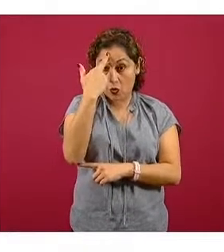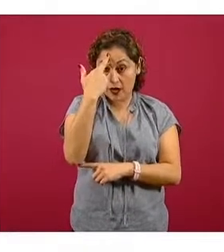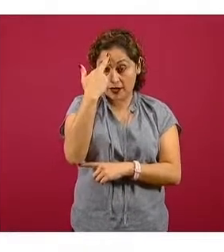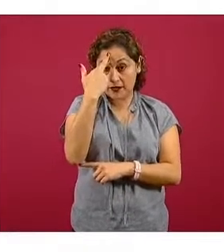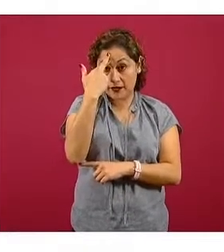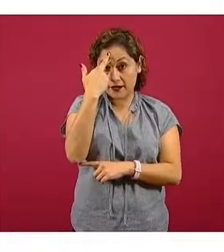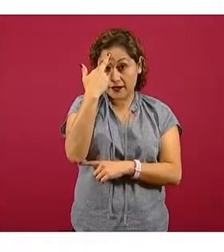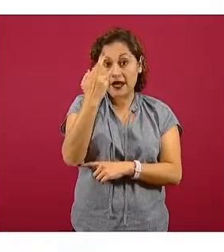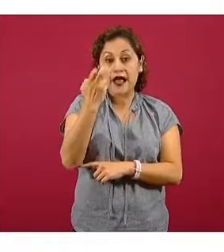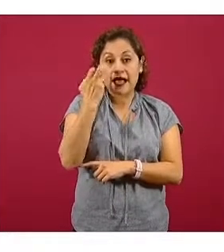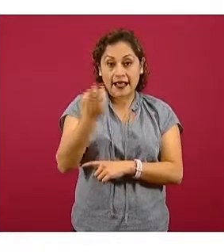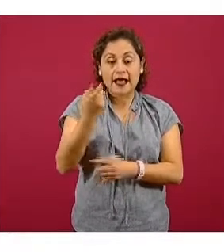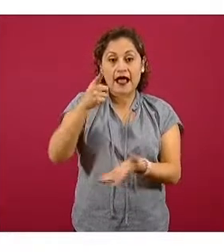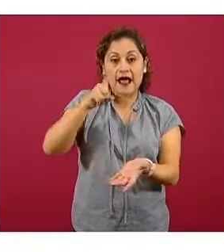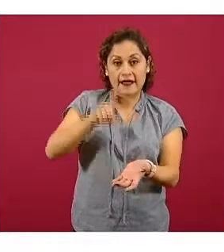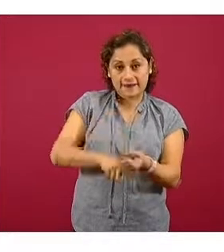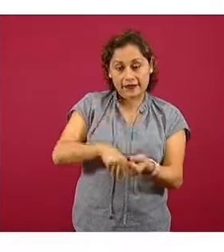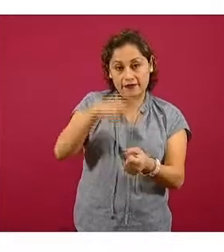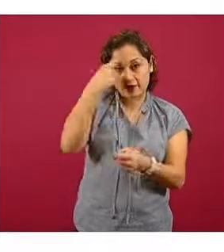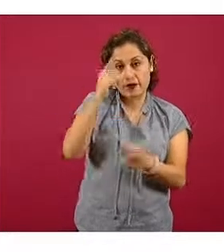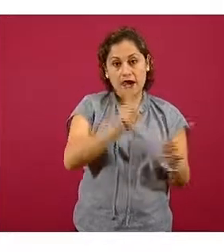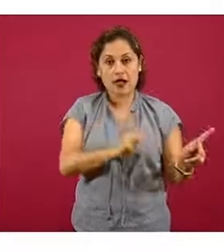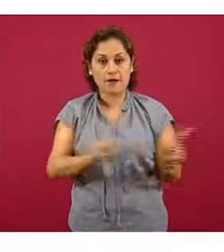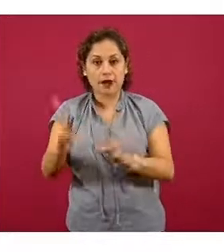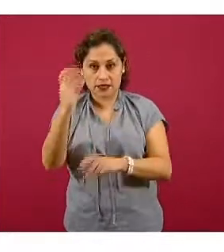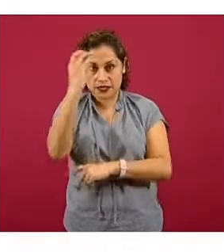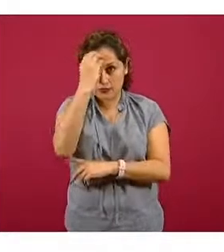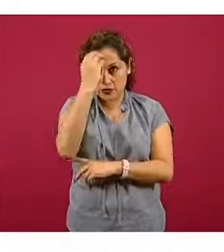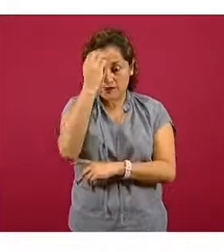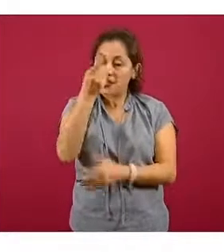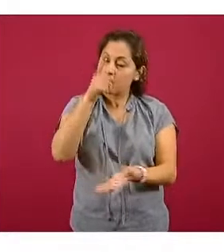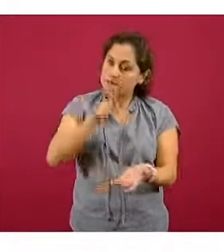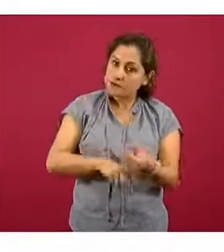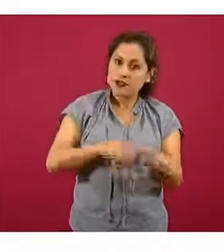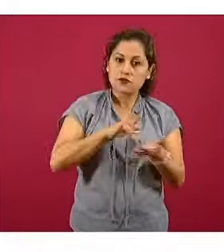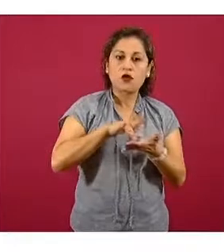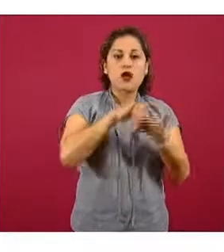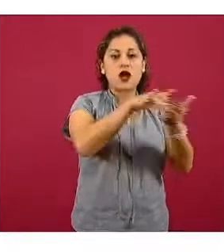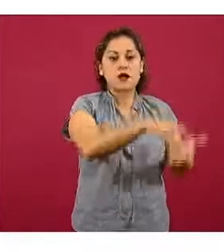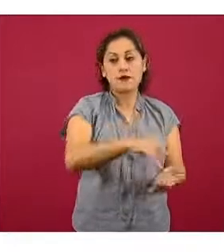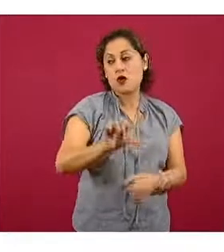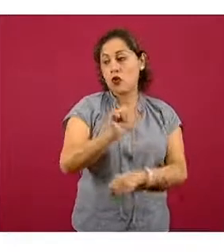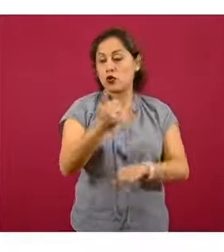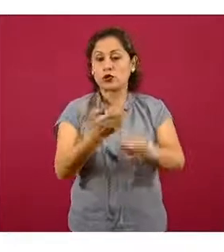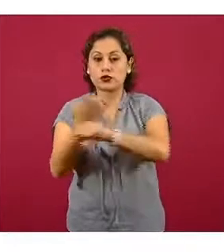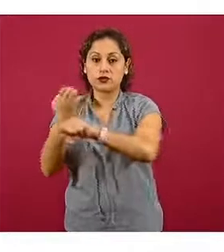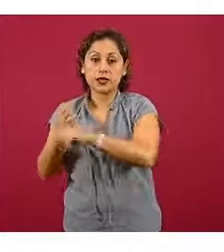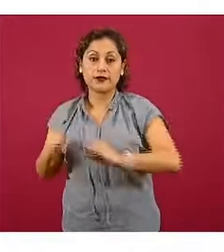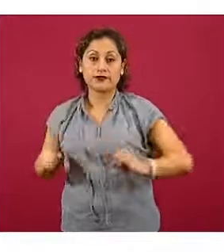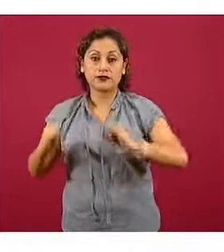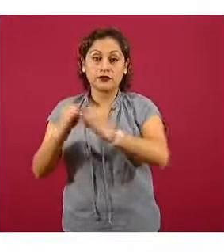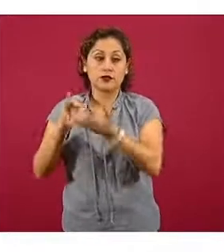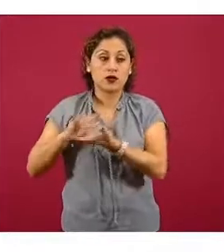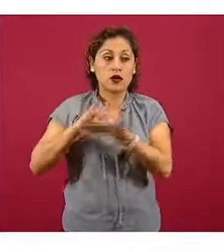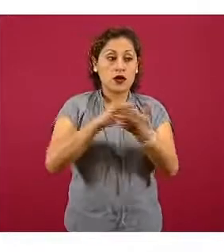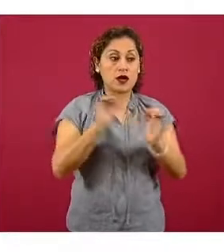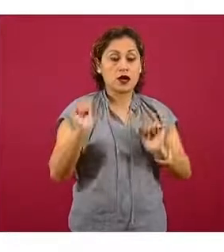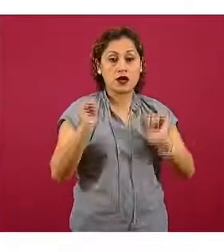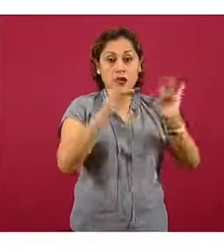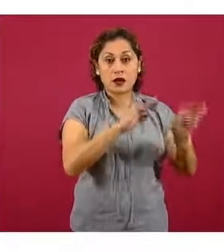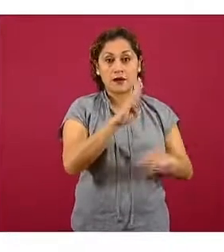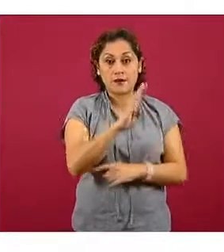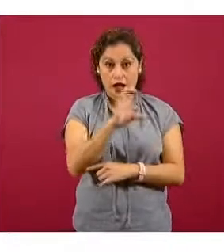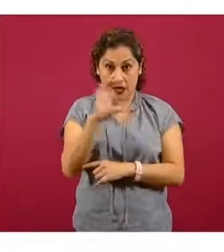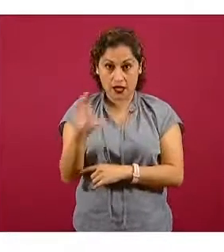operativo. Hay también todos los demás elementos de las instituciones que están apoyando a Baja California,